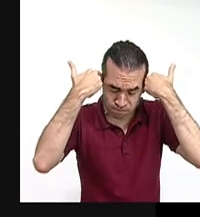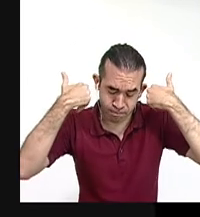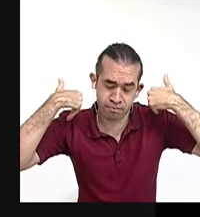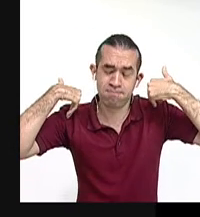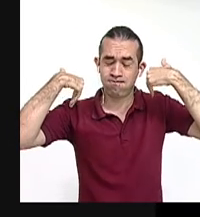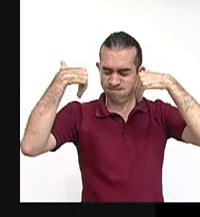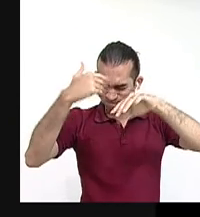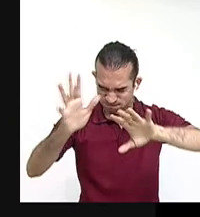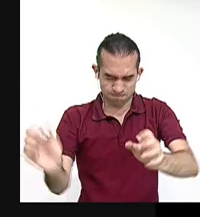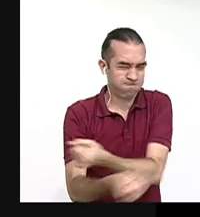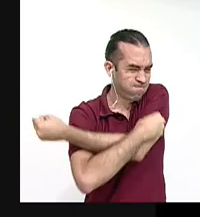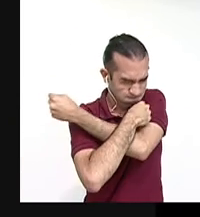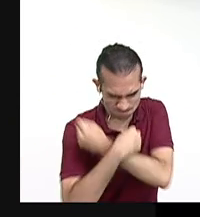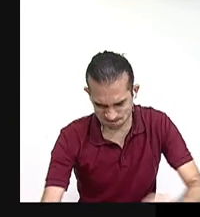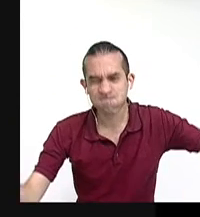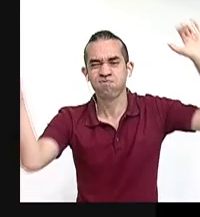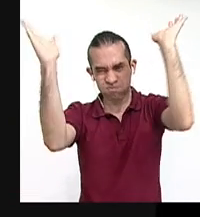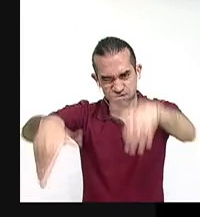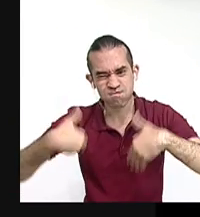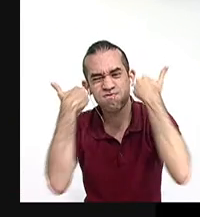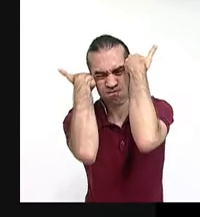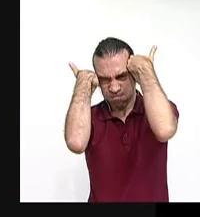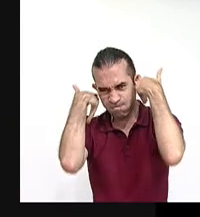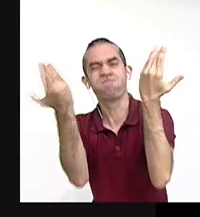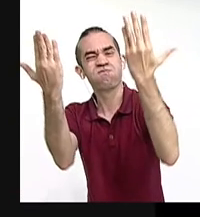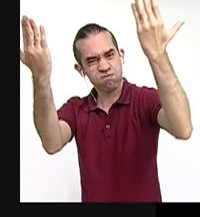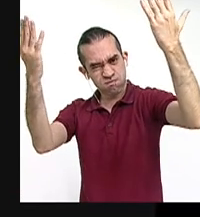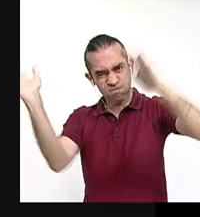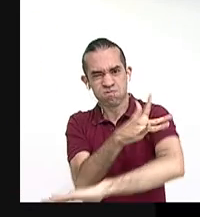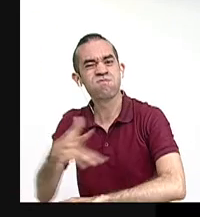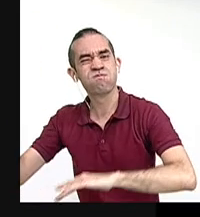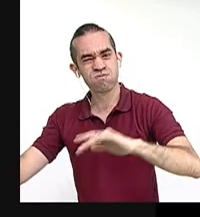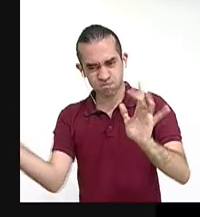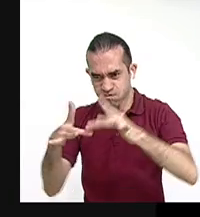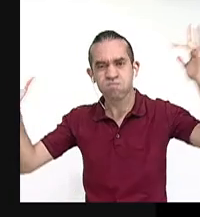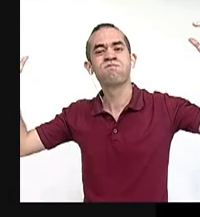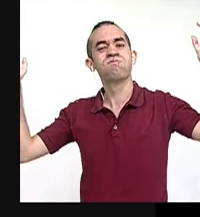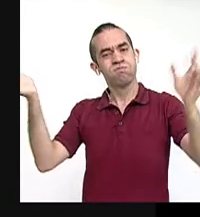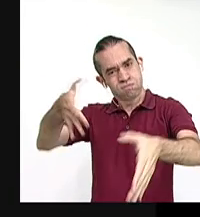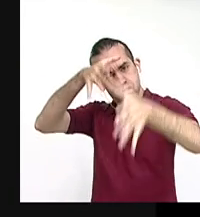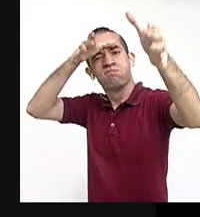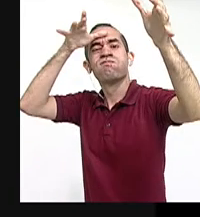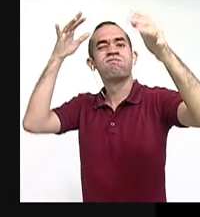noche del miedo, para ser Venus y Minerva.